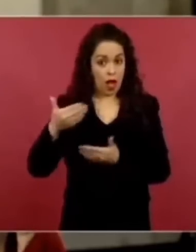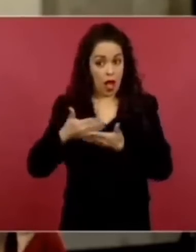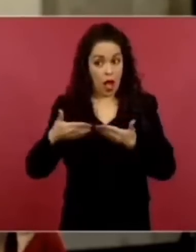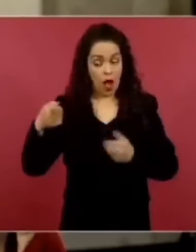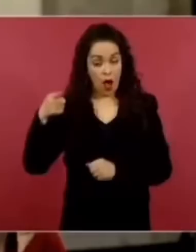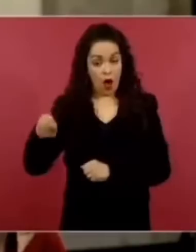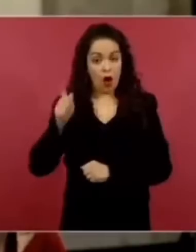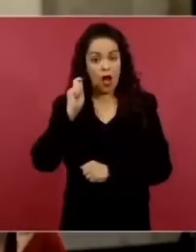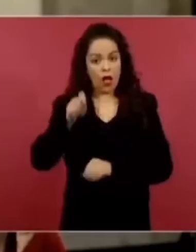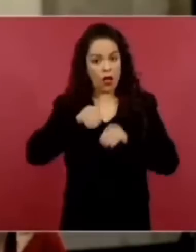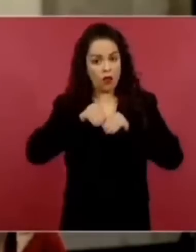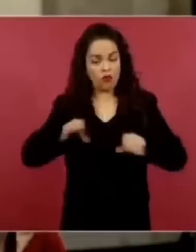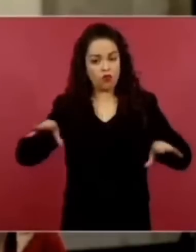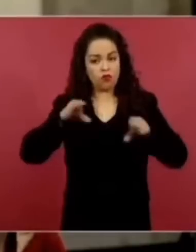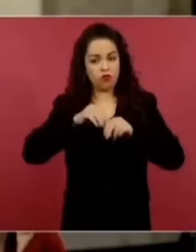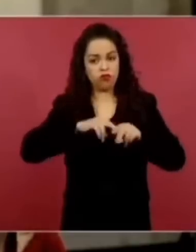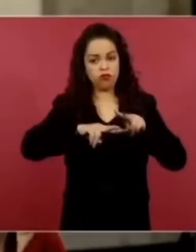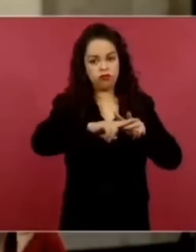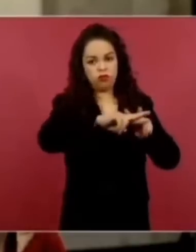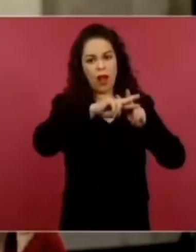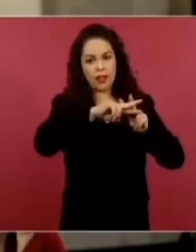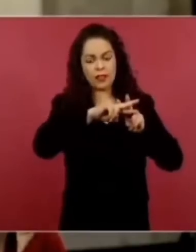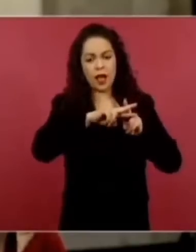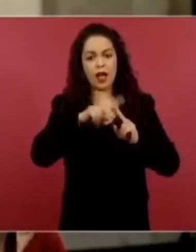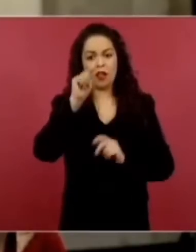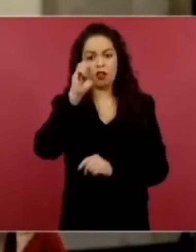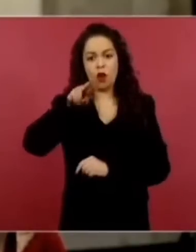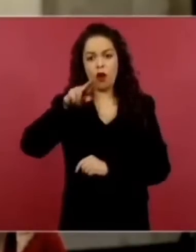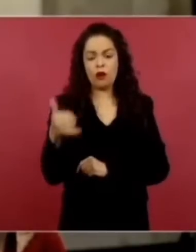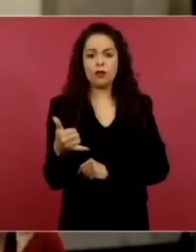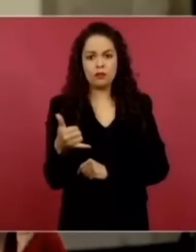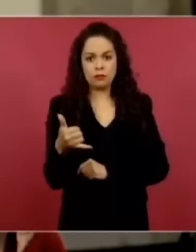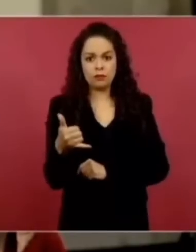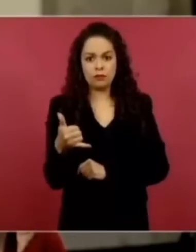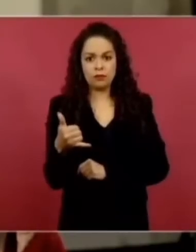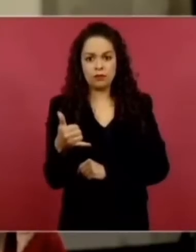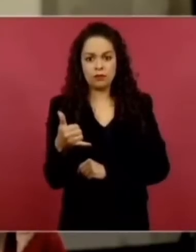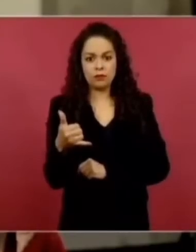y están muchas fotografías de él en distintos eventos.